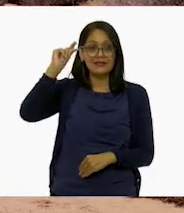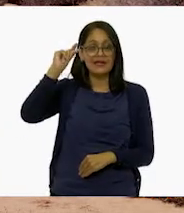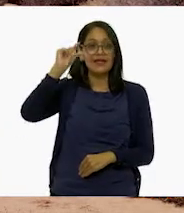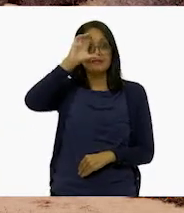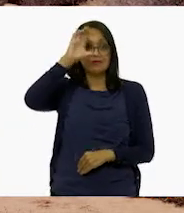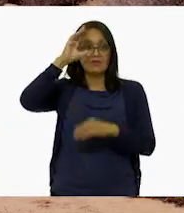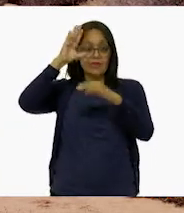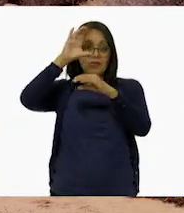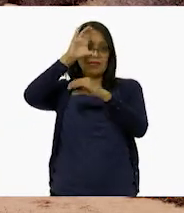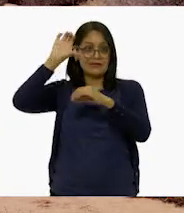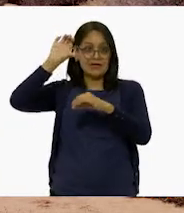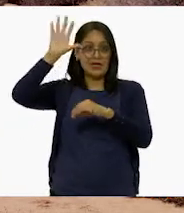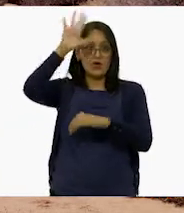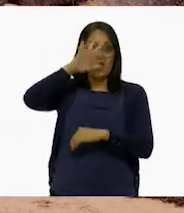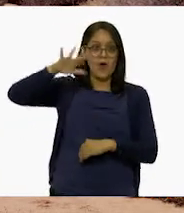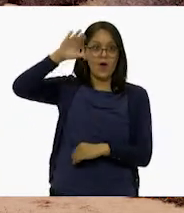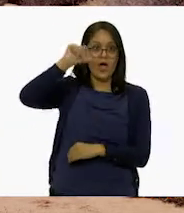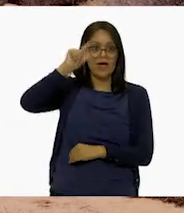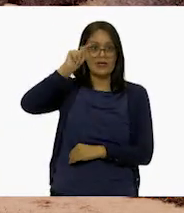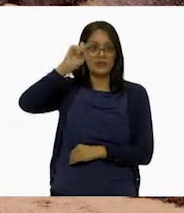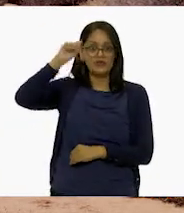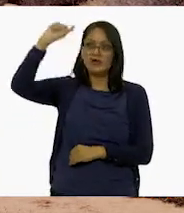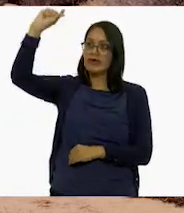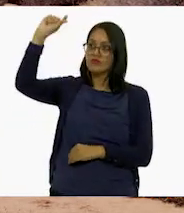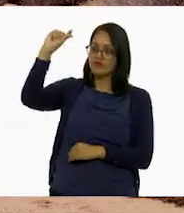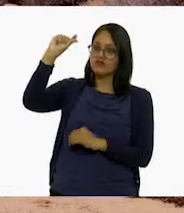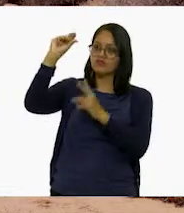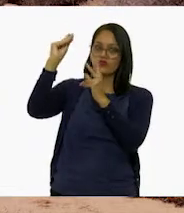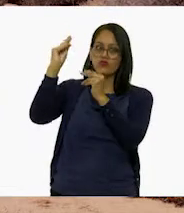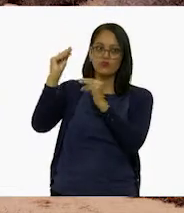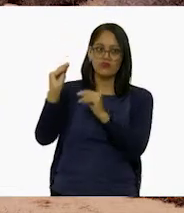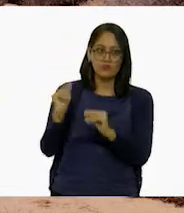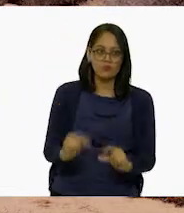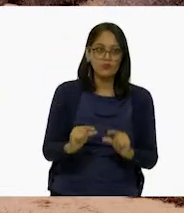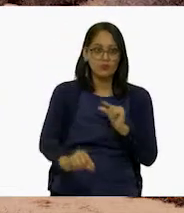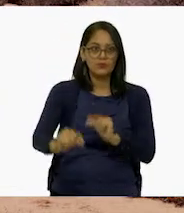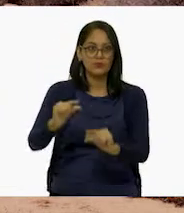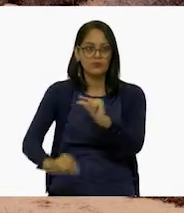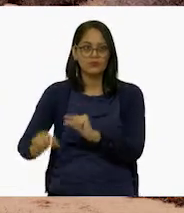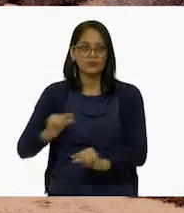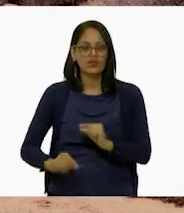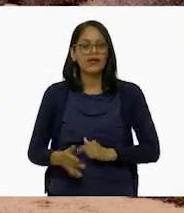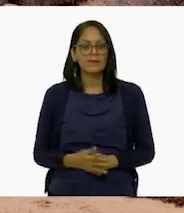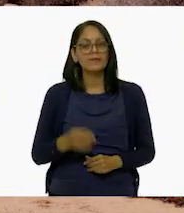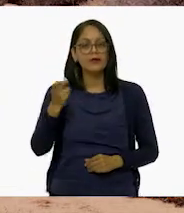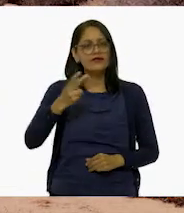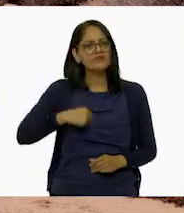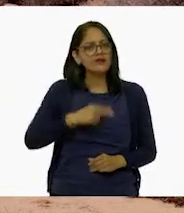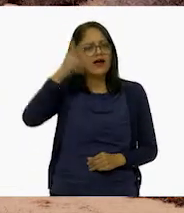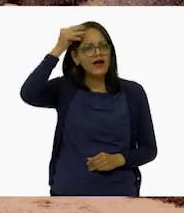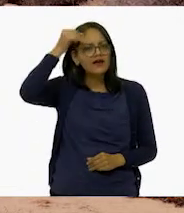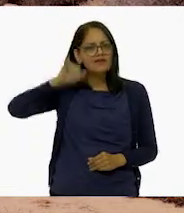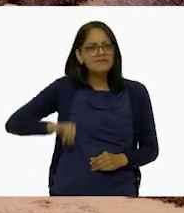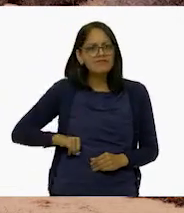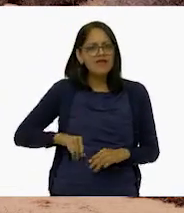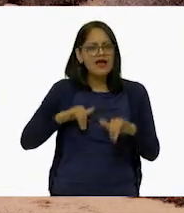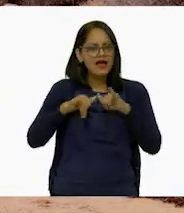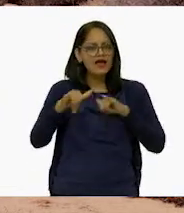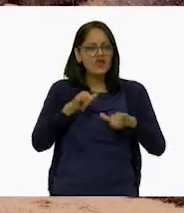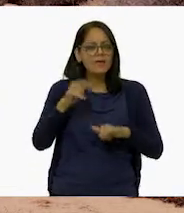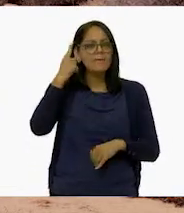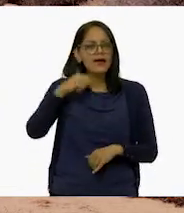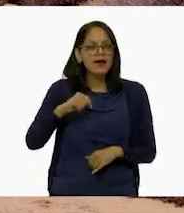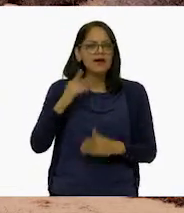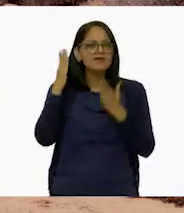la atmósfera. ¡Guau! Sí que es un lugar muy interesante. Podemos aplicar todo lo que hemos aprendido de la geografía para